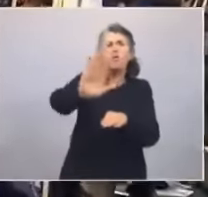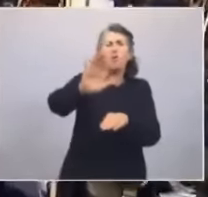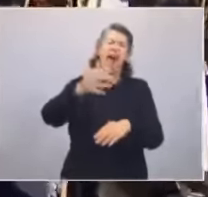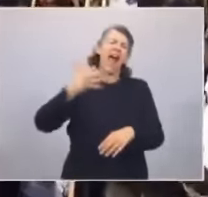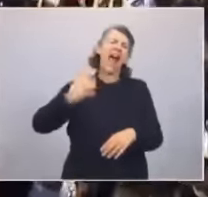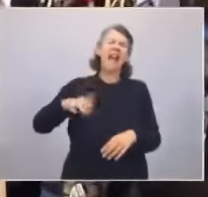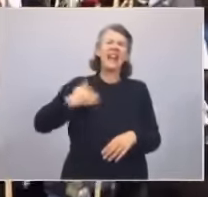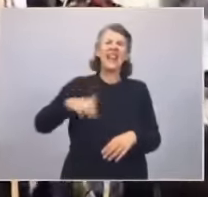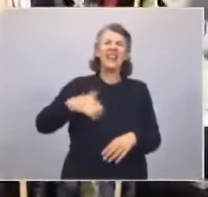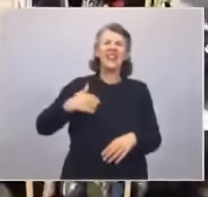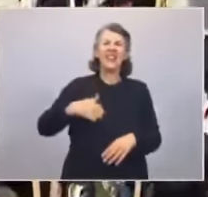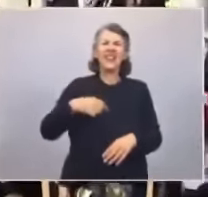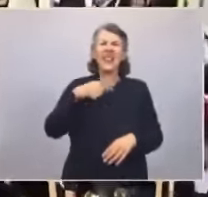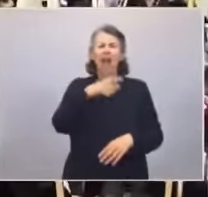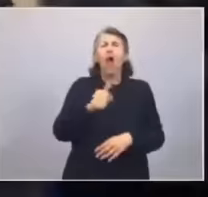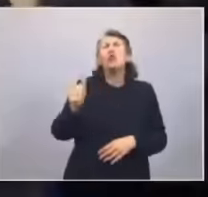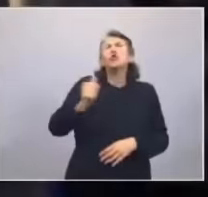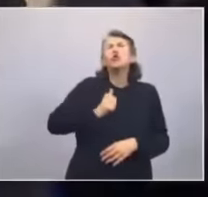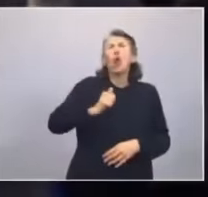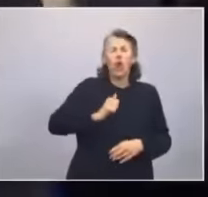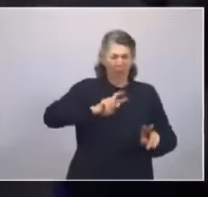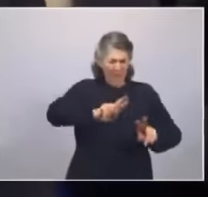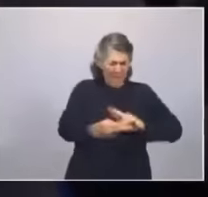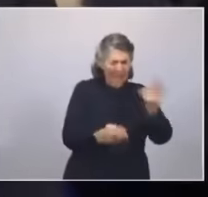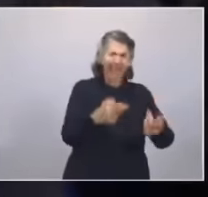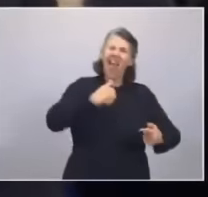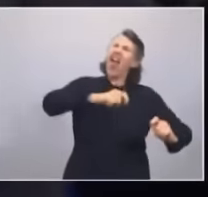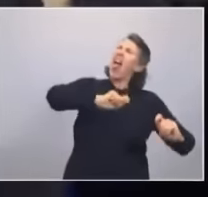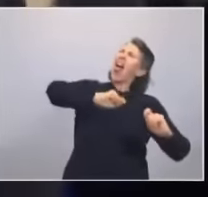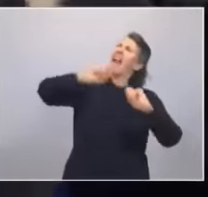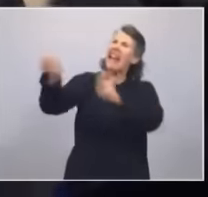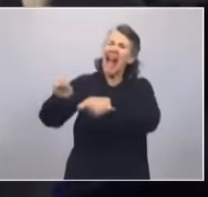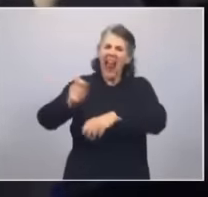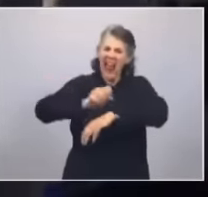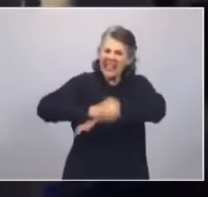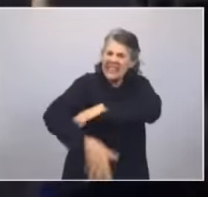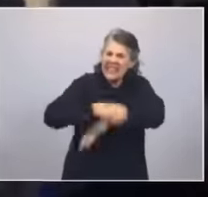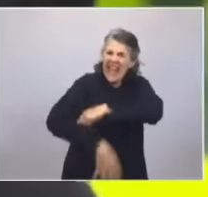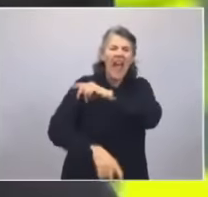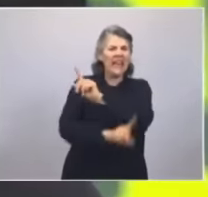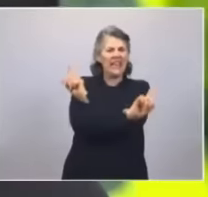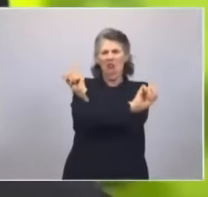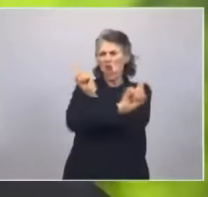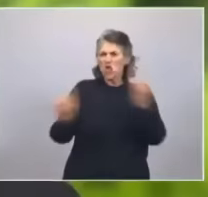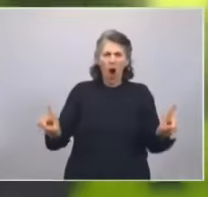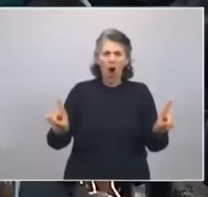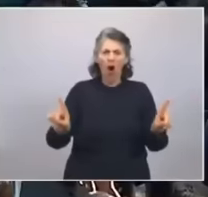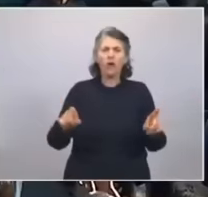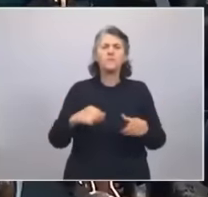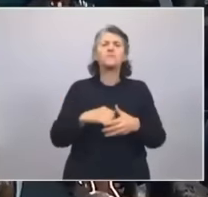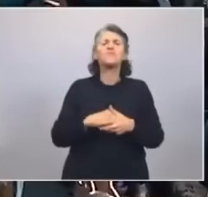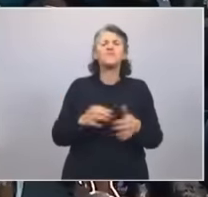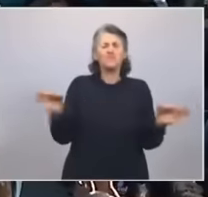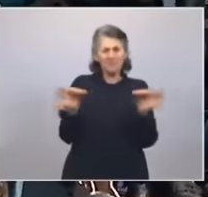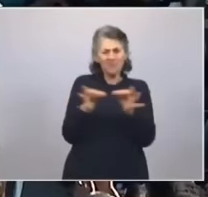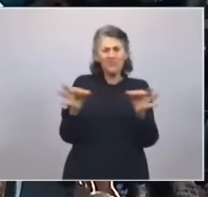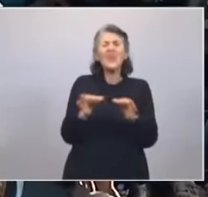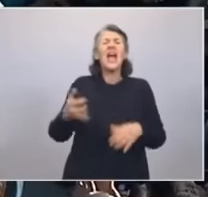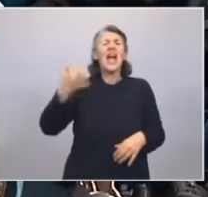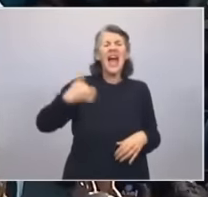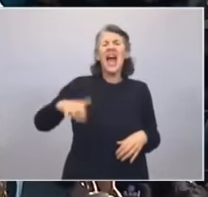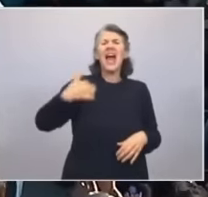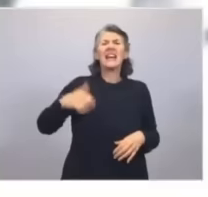sangre de nuestros soldados. Nos resignamos nuestra pretensión y nuestra mirada